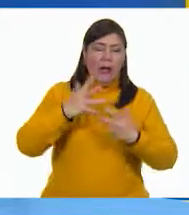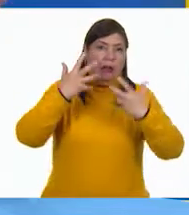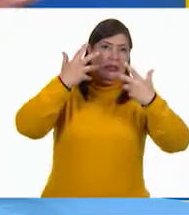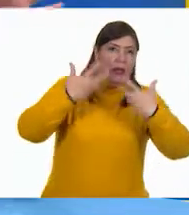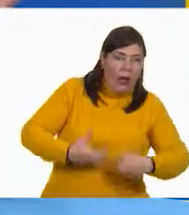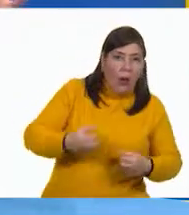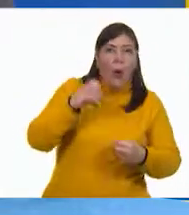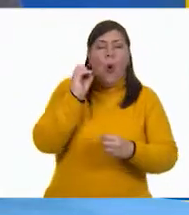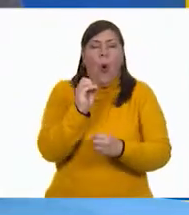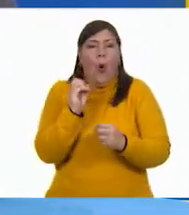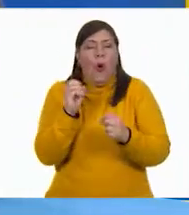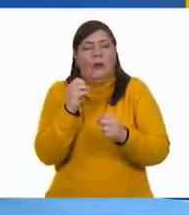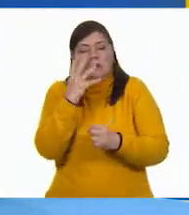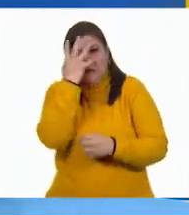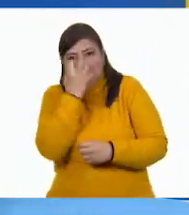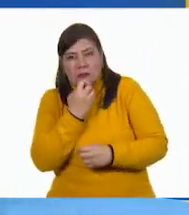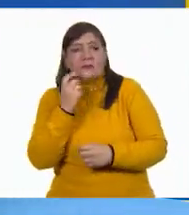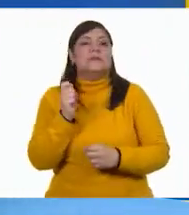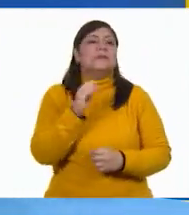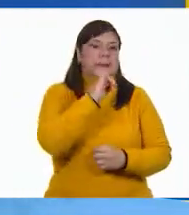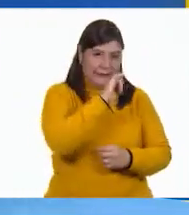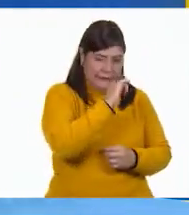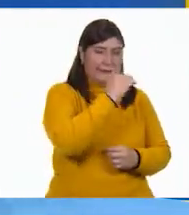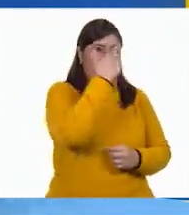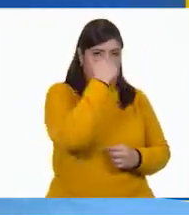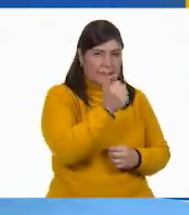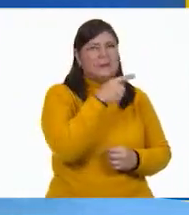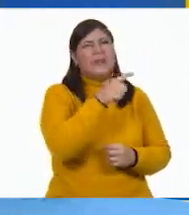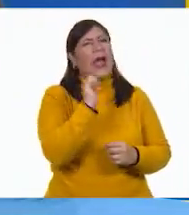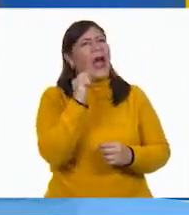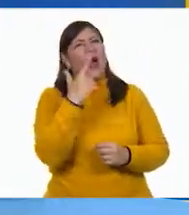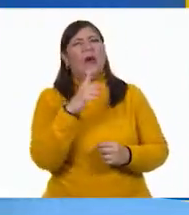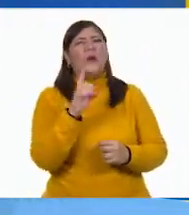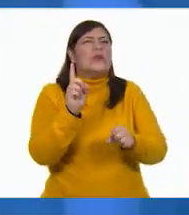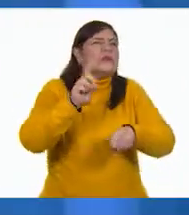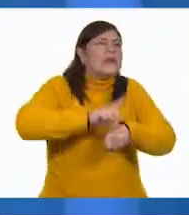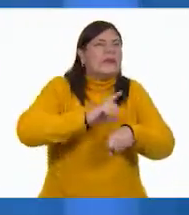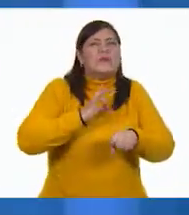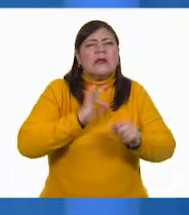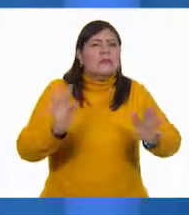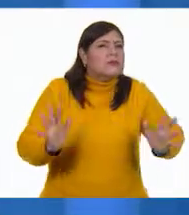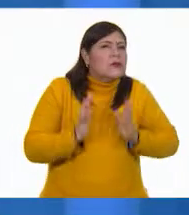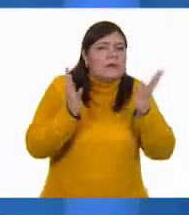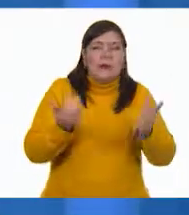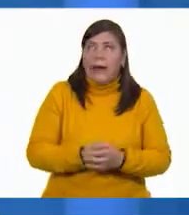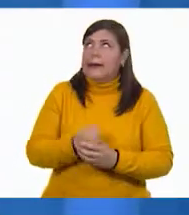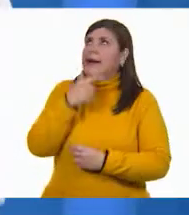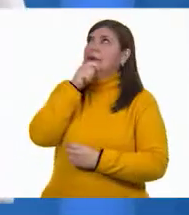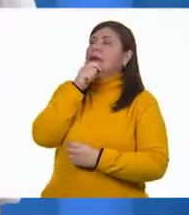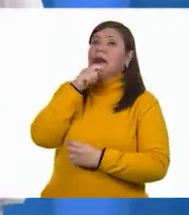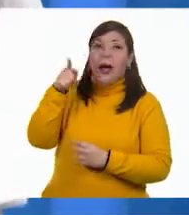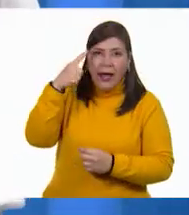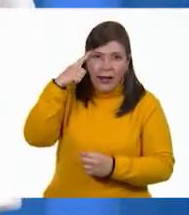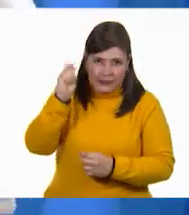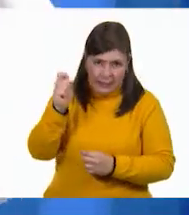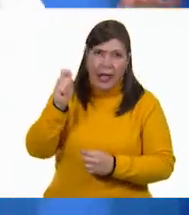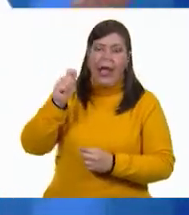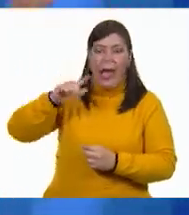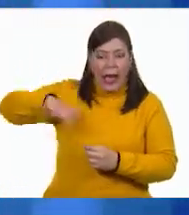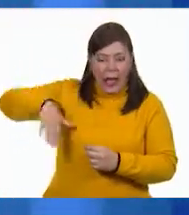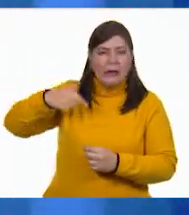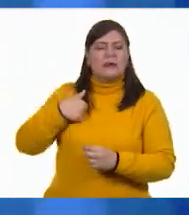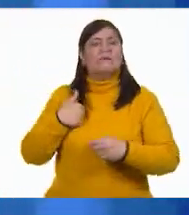Exacto. A ver, María, ¿qué te parece si me cuentas alguna vez que te haya sorprendido? ¡Claro! ¡Uy! Te puedo decir la más reciente.